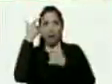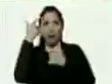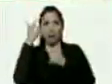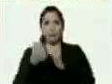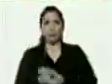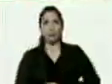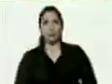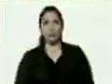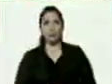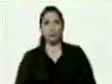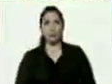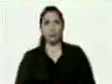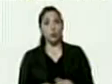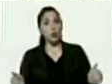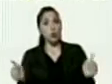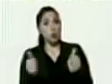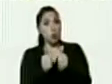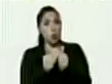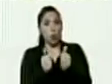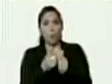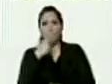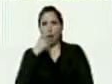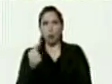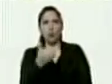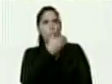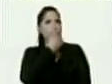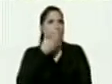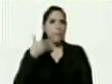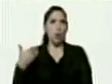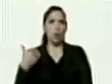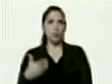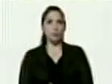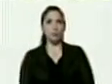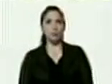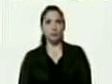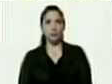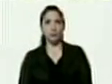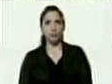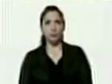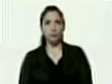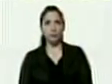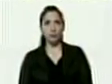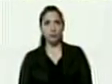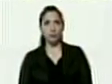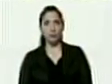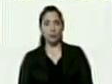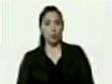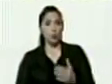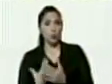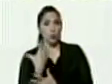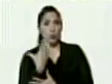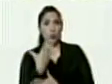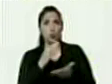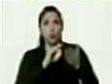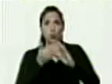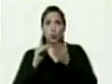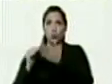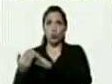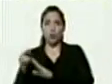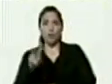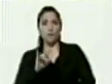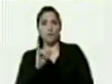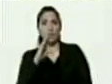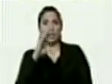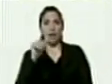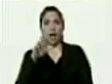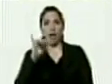pero con maduro todo está mejor soy la jefa de la comunidad del vicario 3 sector